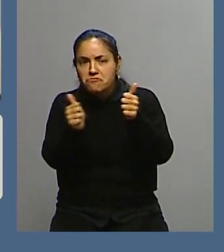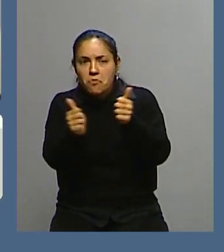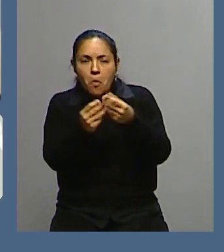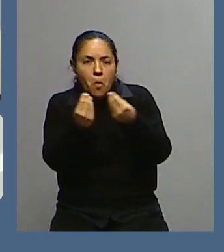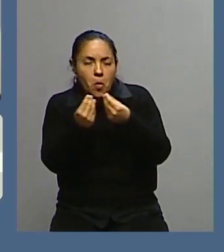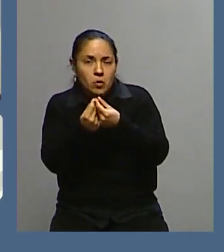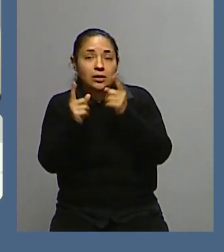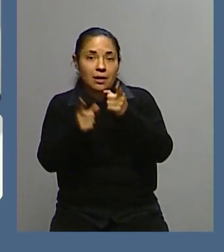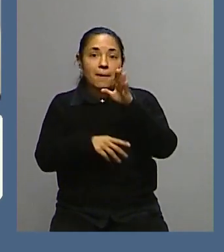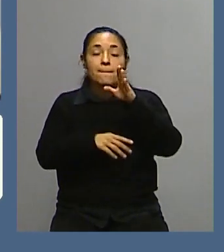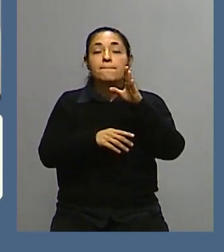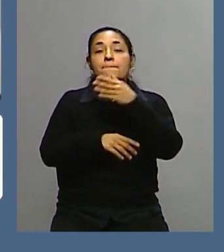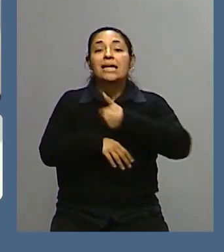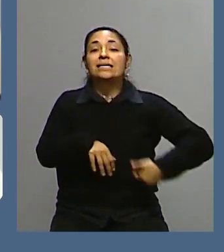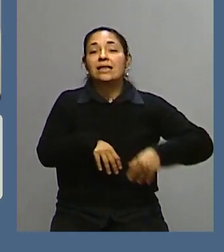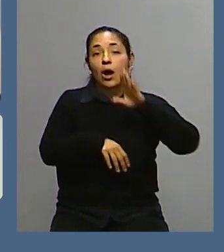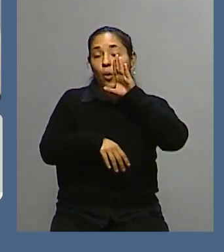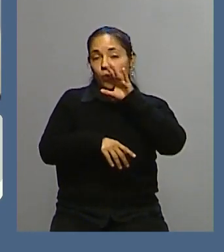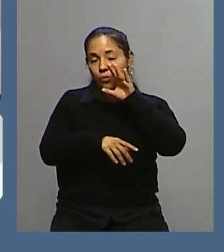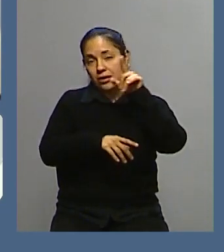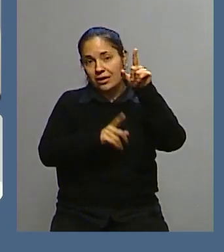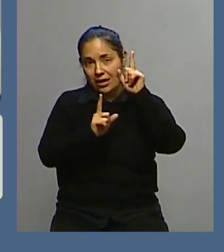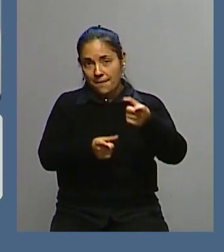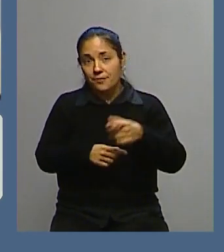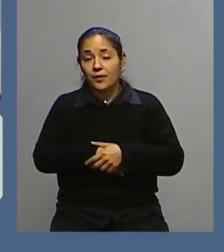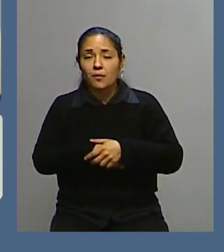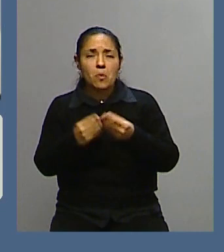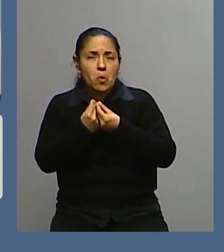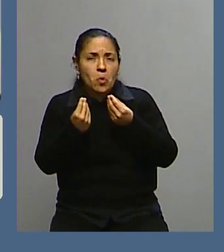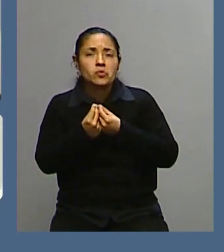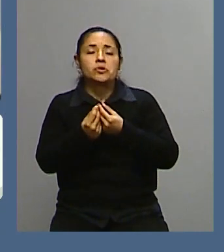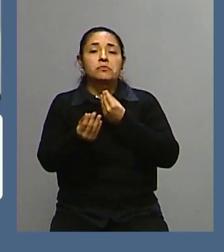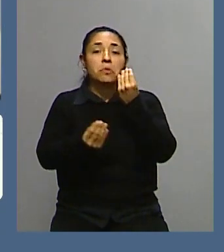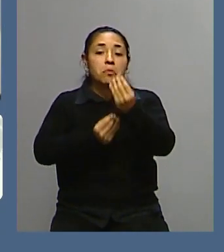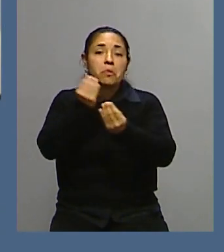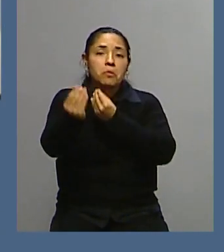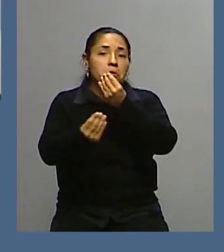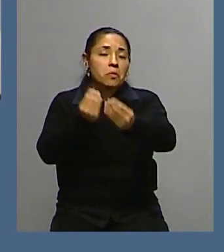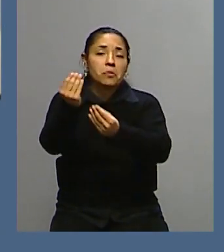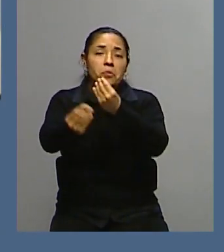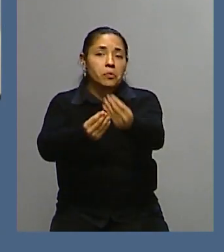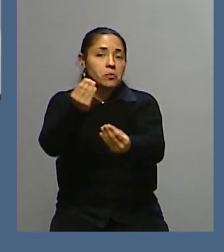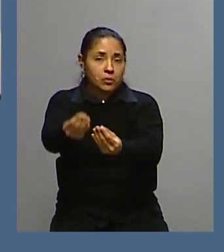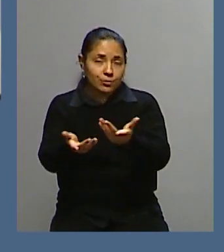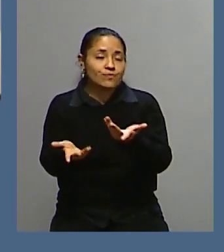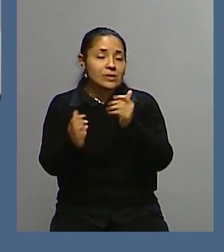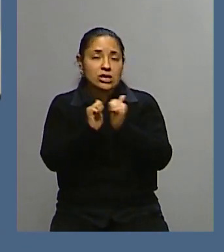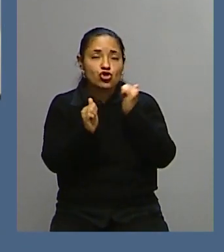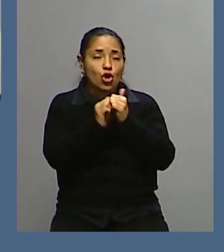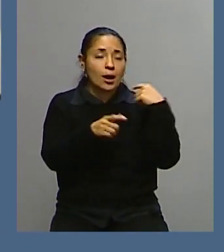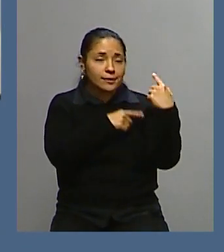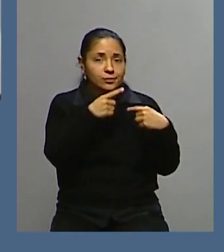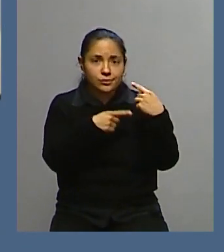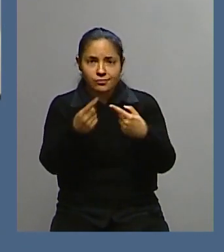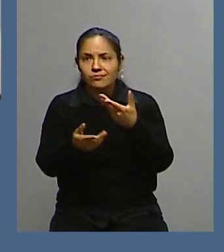presidentes norteamericanos. ¿Sucintamente podríamos, cómo te parece a vos, que podríamos resaltar la importancia histórica